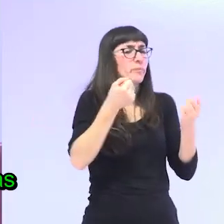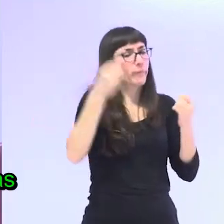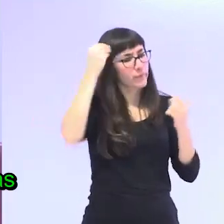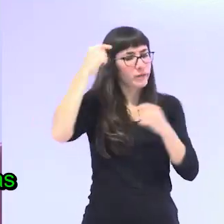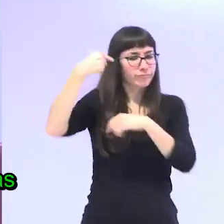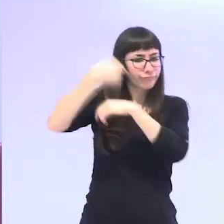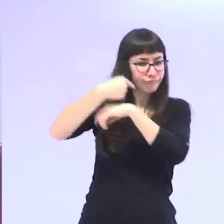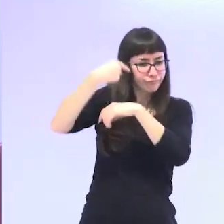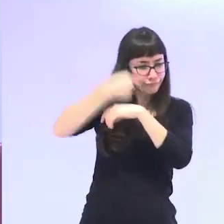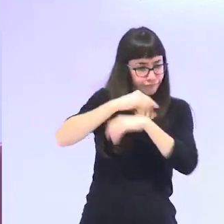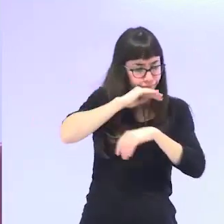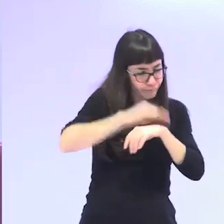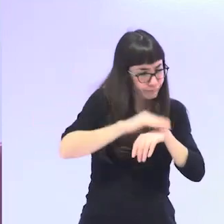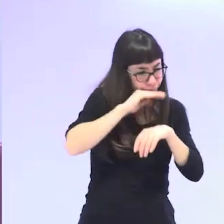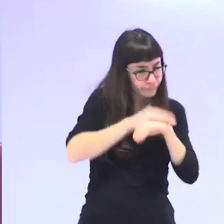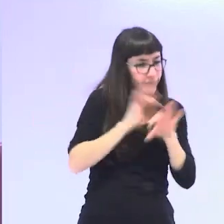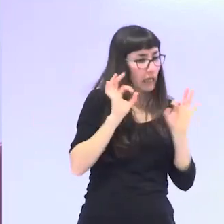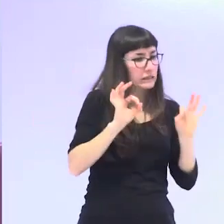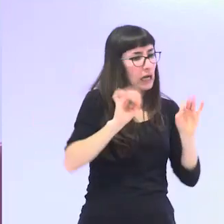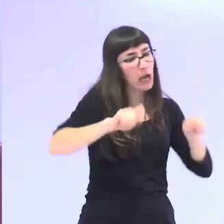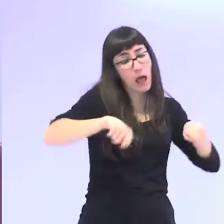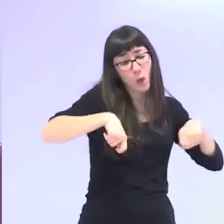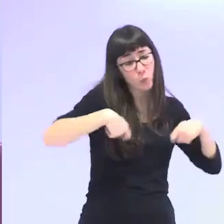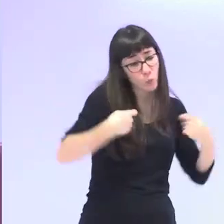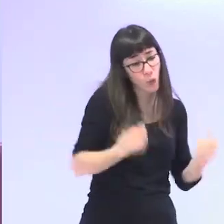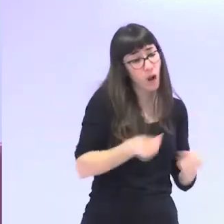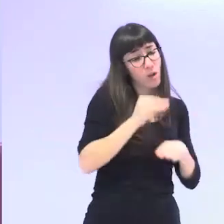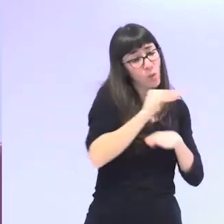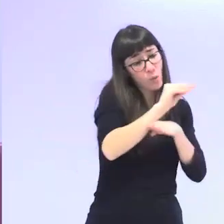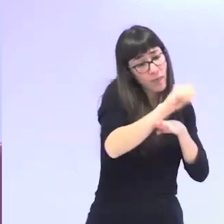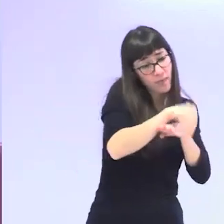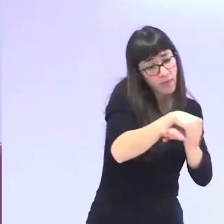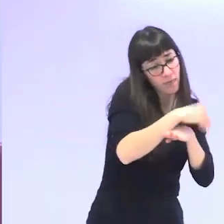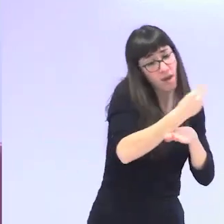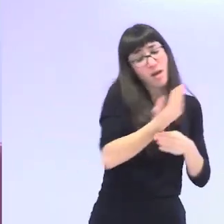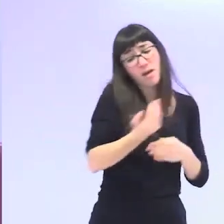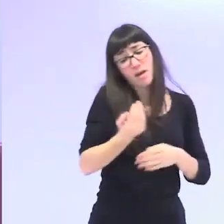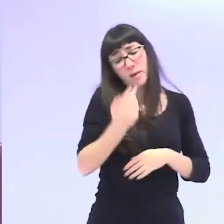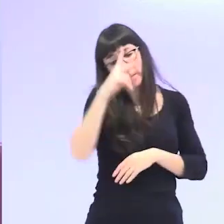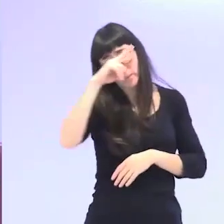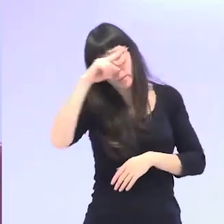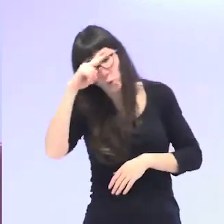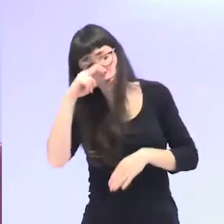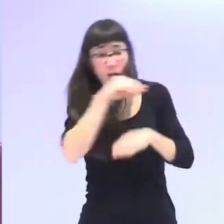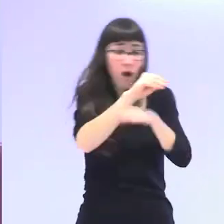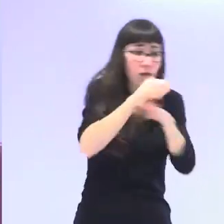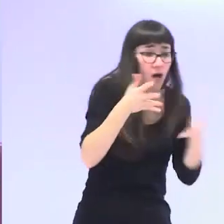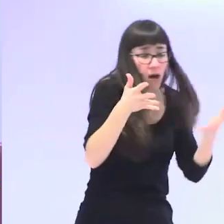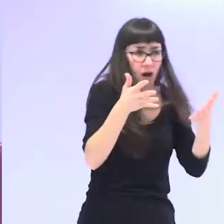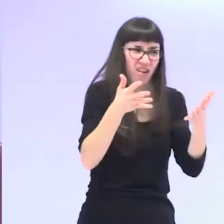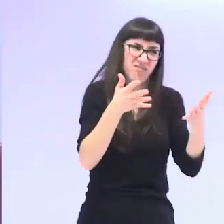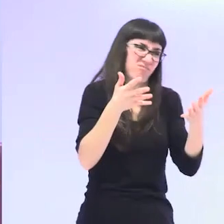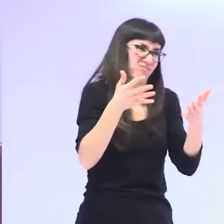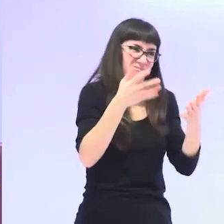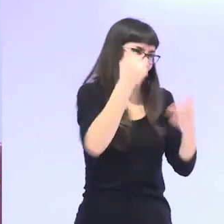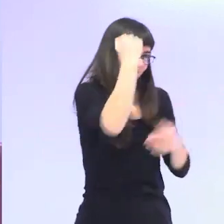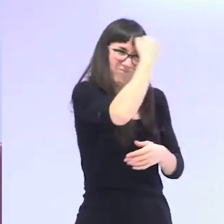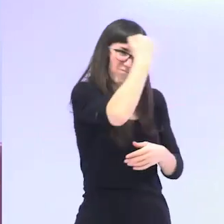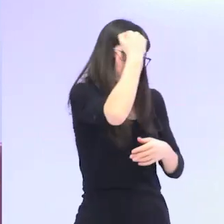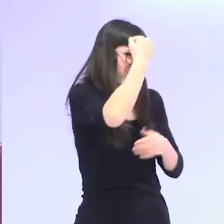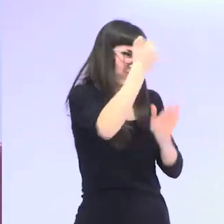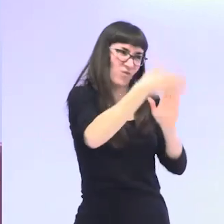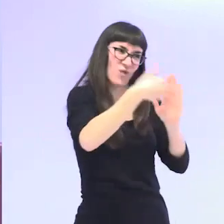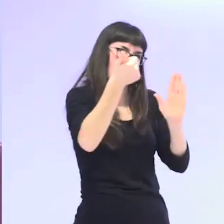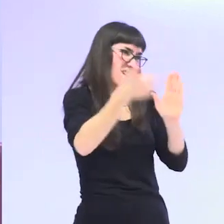sociedad nos ha dicho que eran naturales en las mujeres que era cuidar estar preocupadas de todo el mundo y que eso ya podemos dejar de hacerlo y empezar a